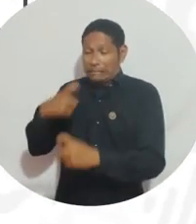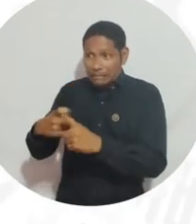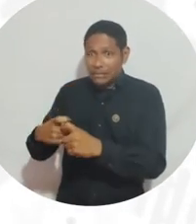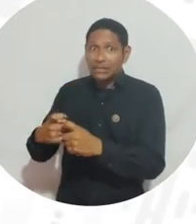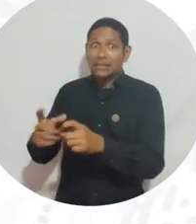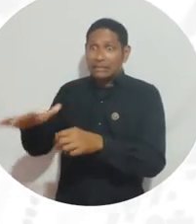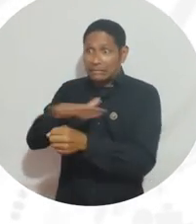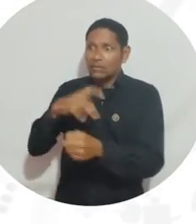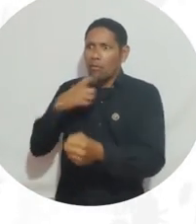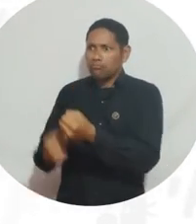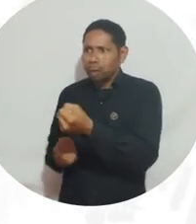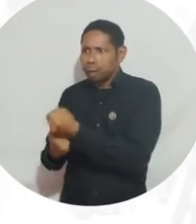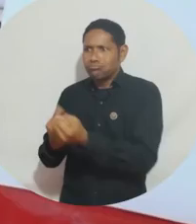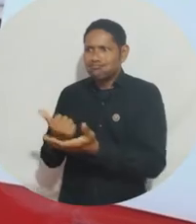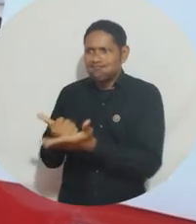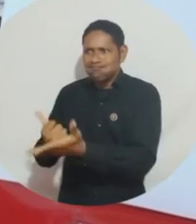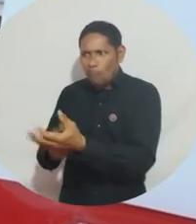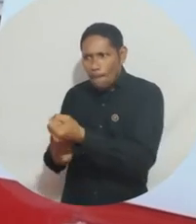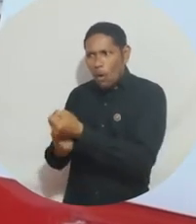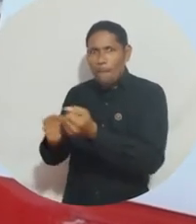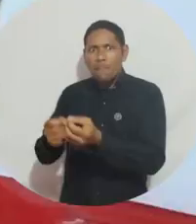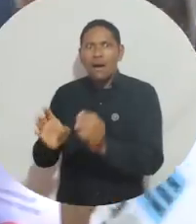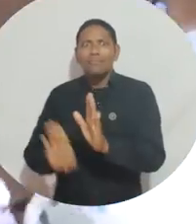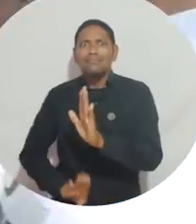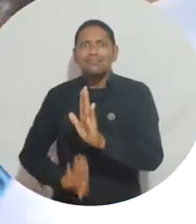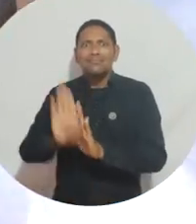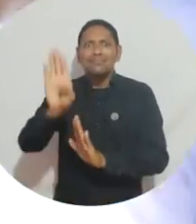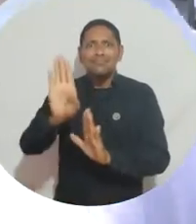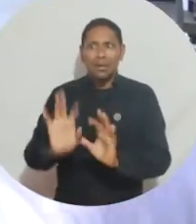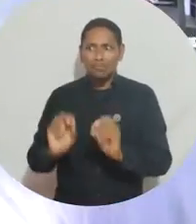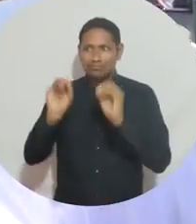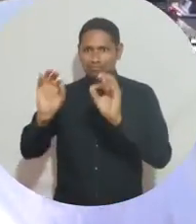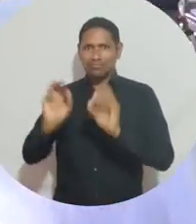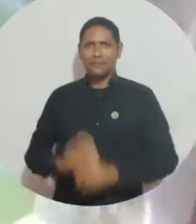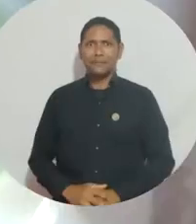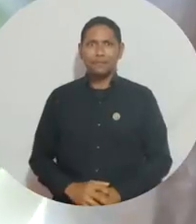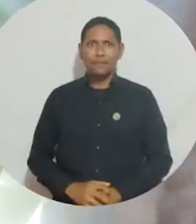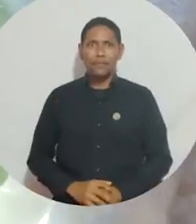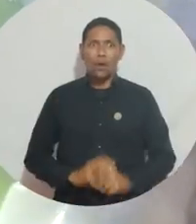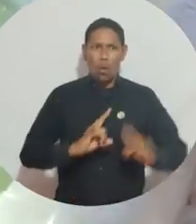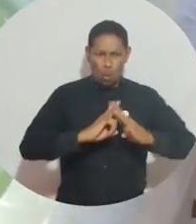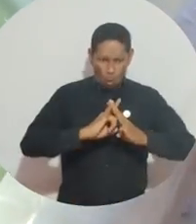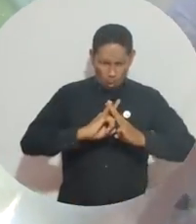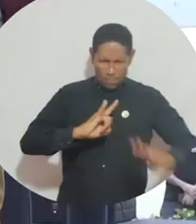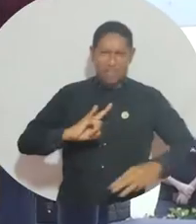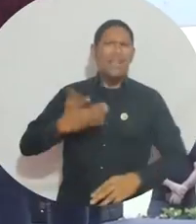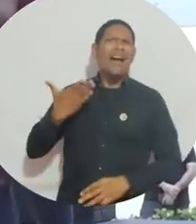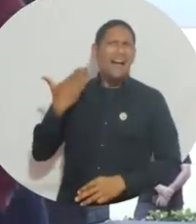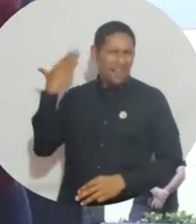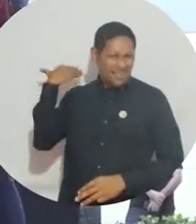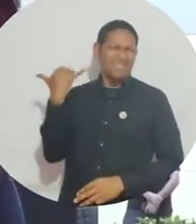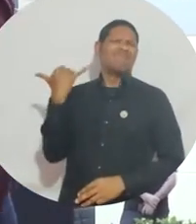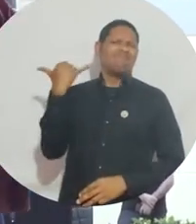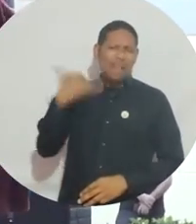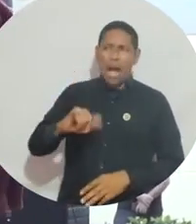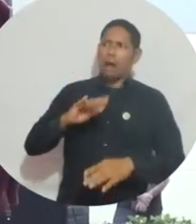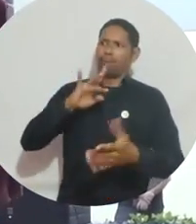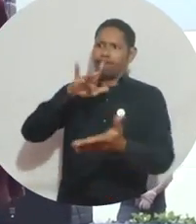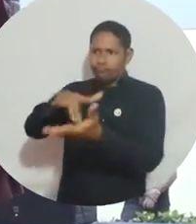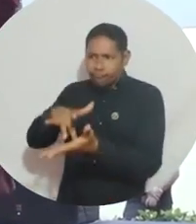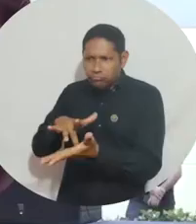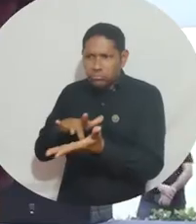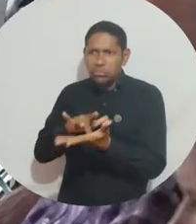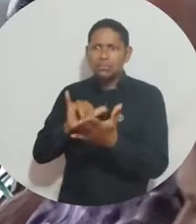vulnerable y esperamos contar con su apoyo para que esta tenga un feliz término. Unimagdalena, desde antes de la creación de la